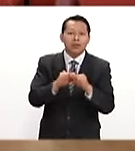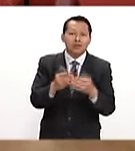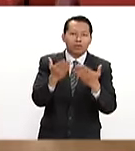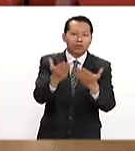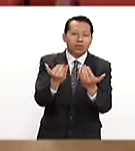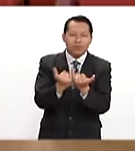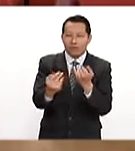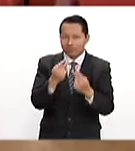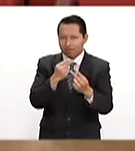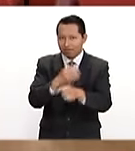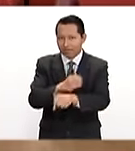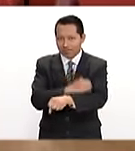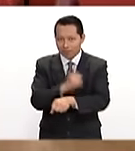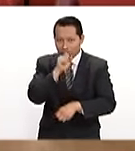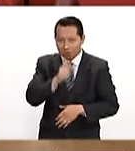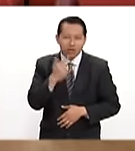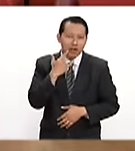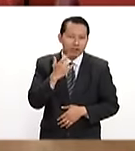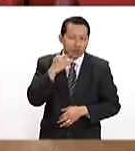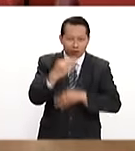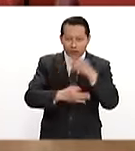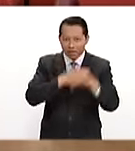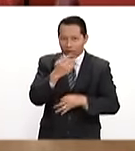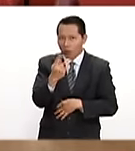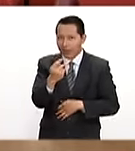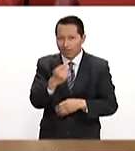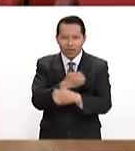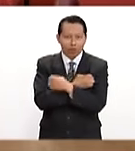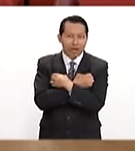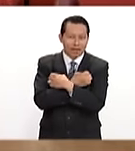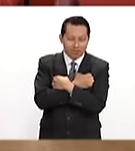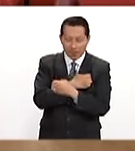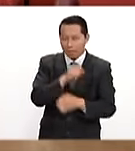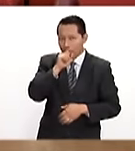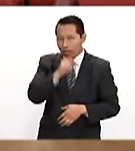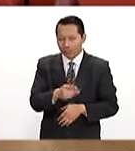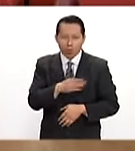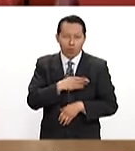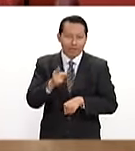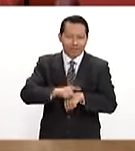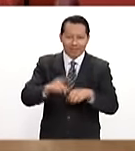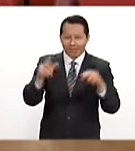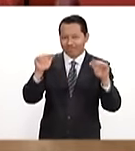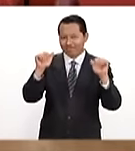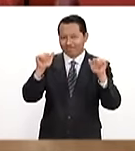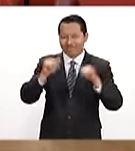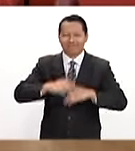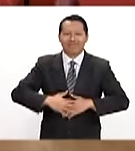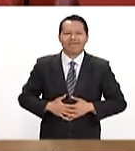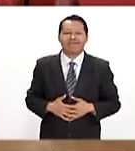usted que nos acompañó este es un esporte informativo de televisión educativa que tenga excelente día saludos